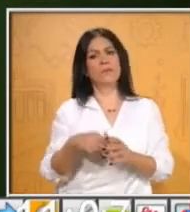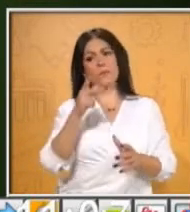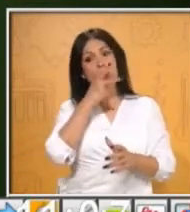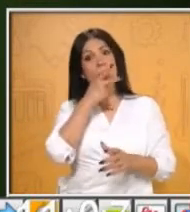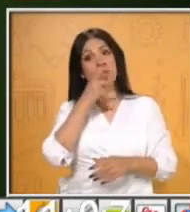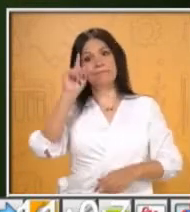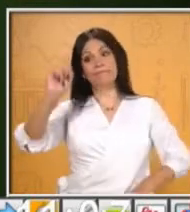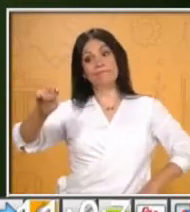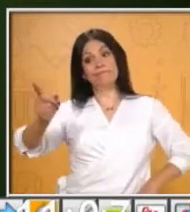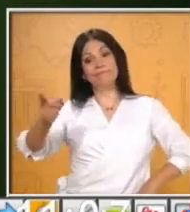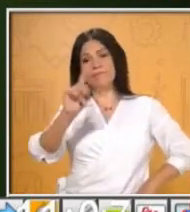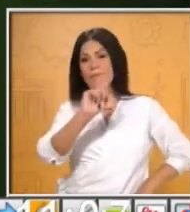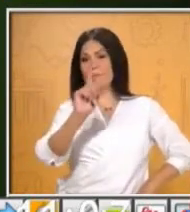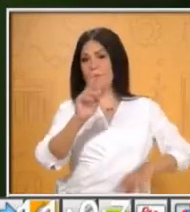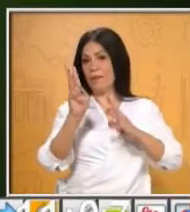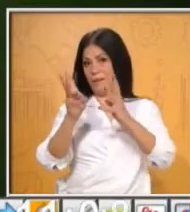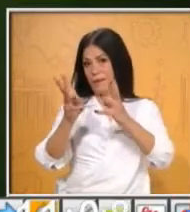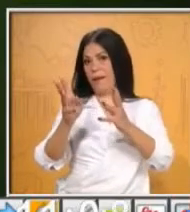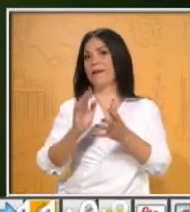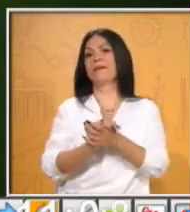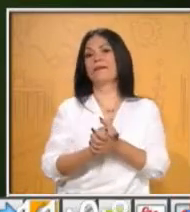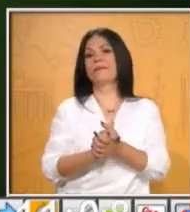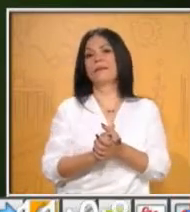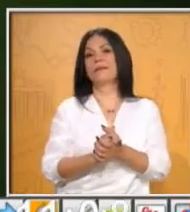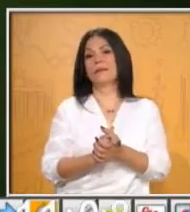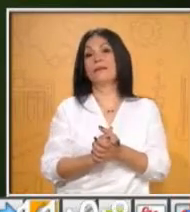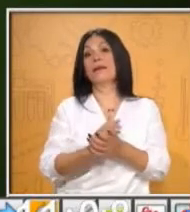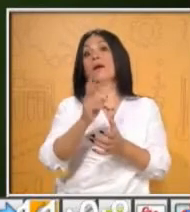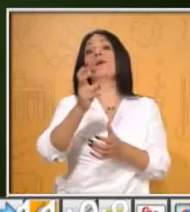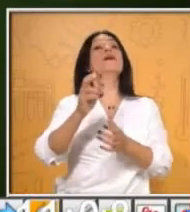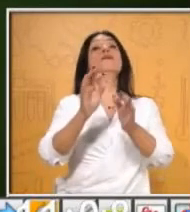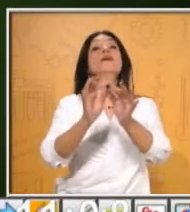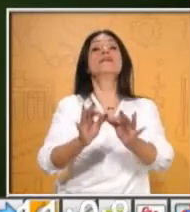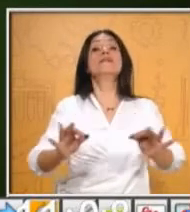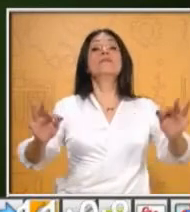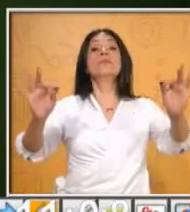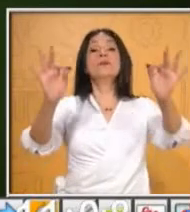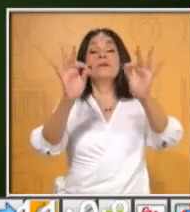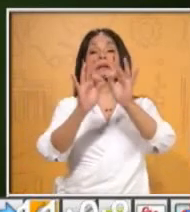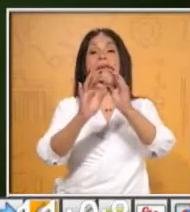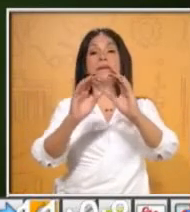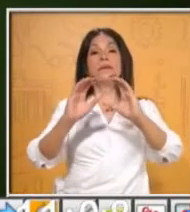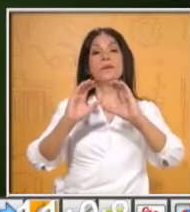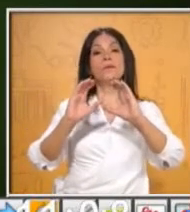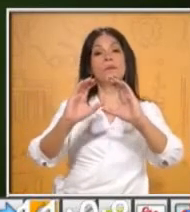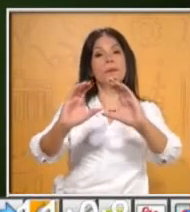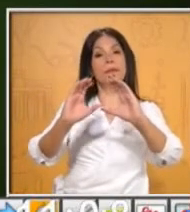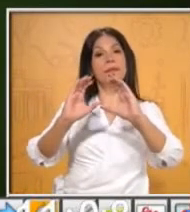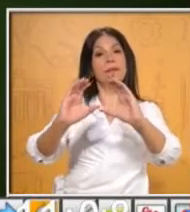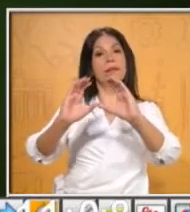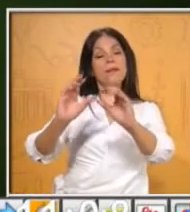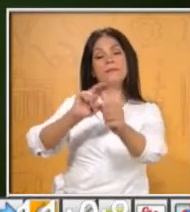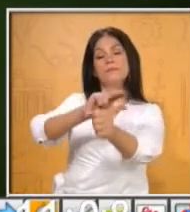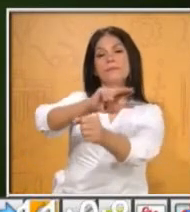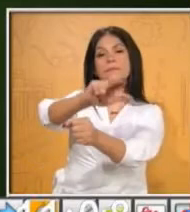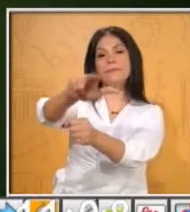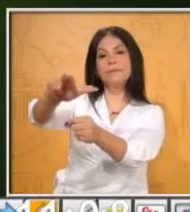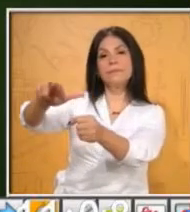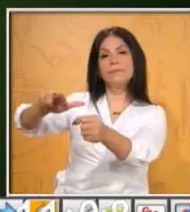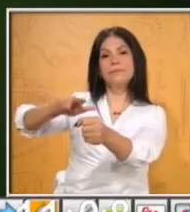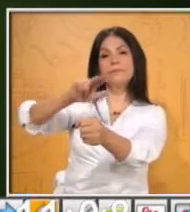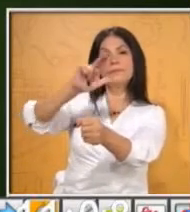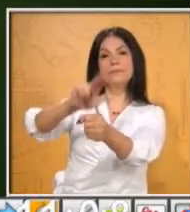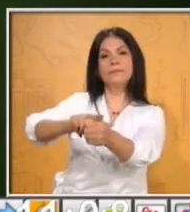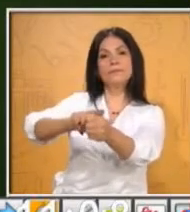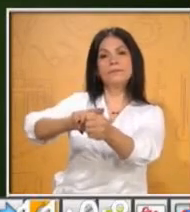Ok, retomando la pregunta, ¿por qué es importante el cuidado del medio ambiente? Es porque todos los seres vivos formamos parte de él